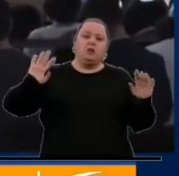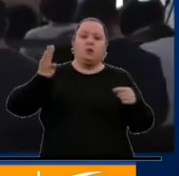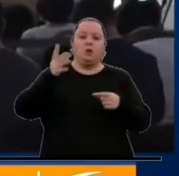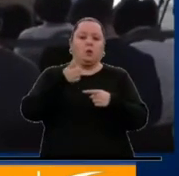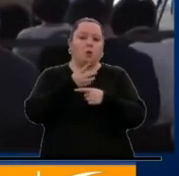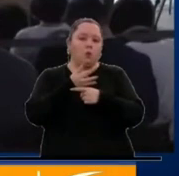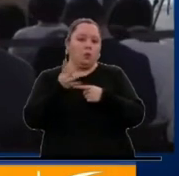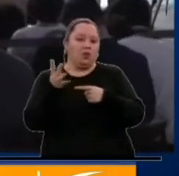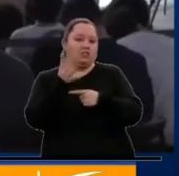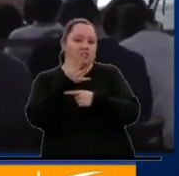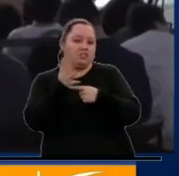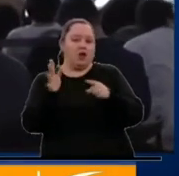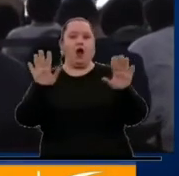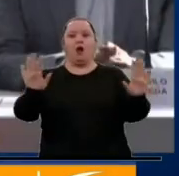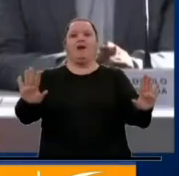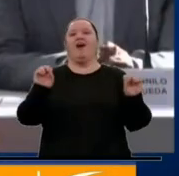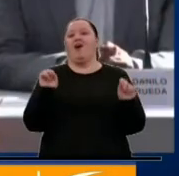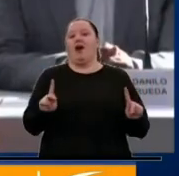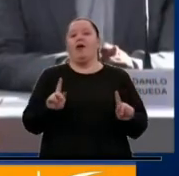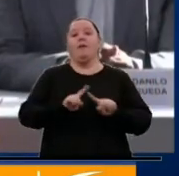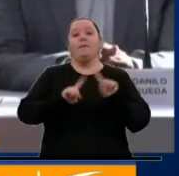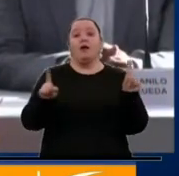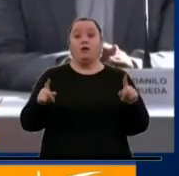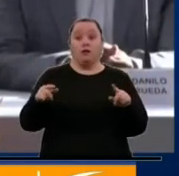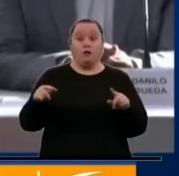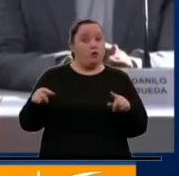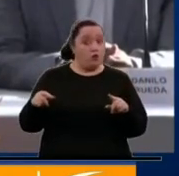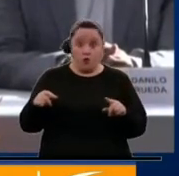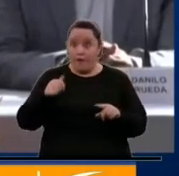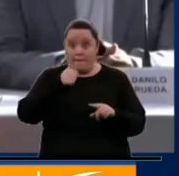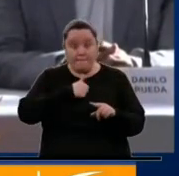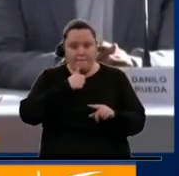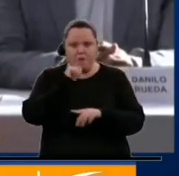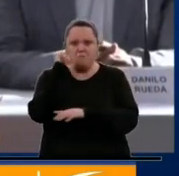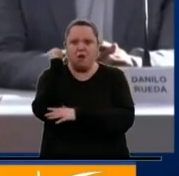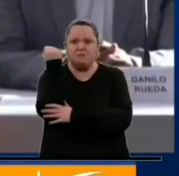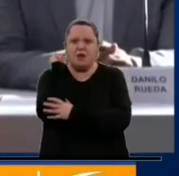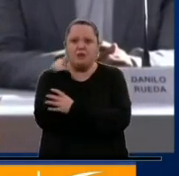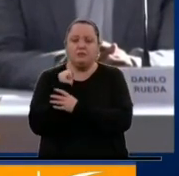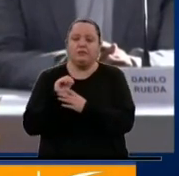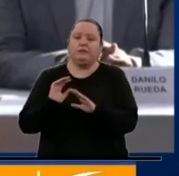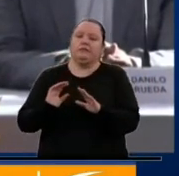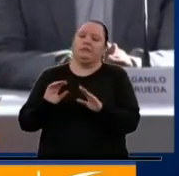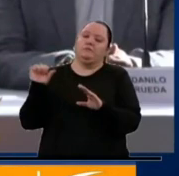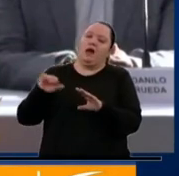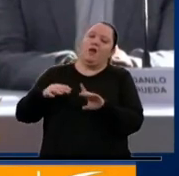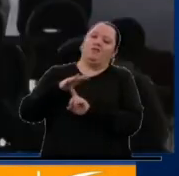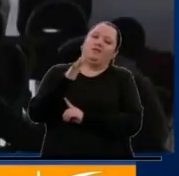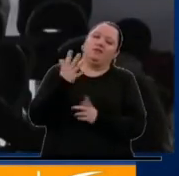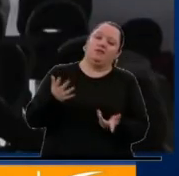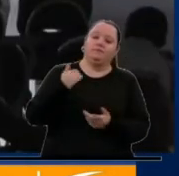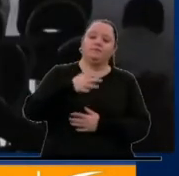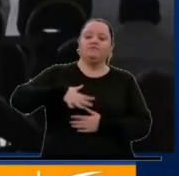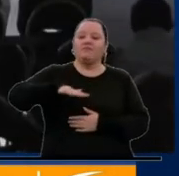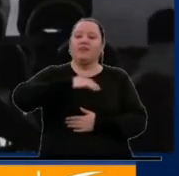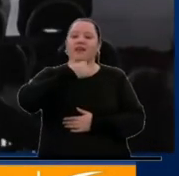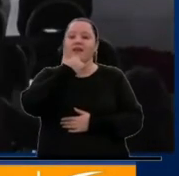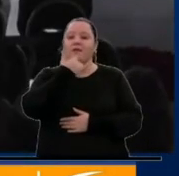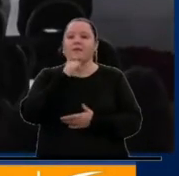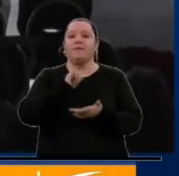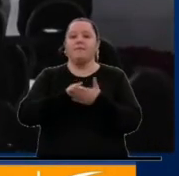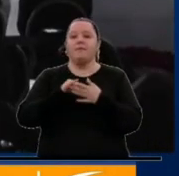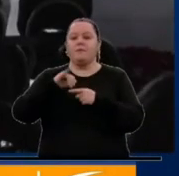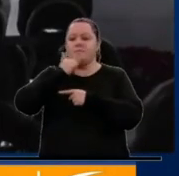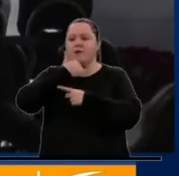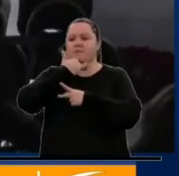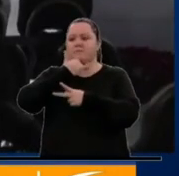pero eso puede llevar a una verdadera crisis más adelante y sentar un muy mal precedente. Lo que está pasando entonces es eso, una seguidilla de